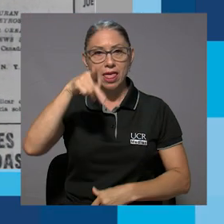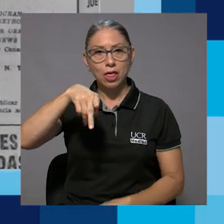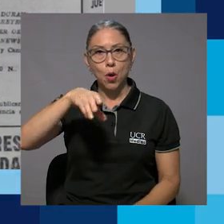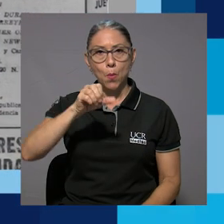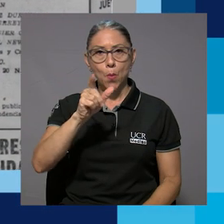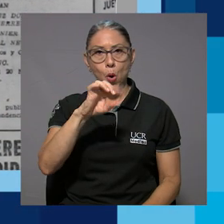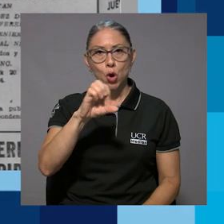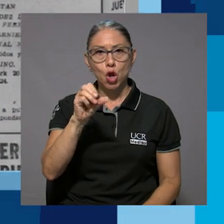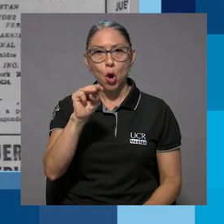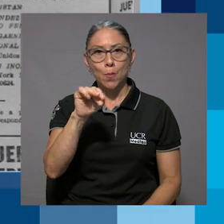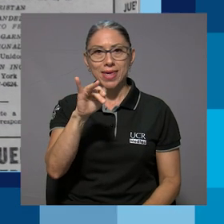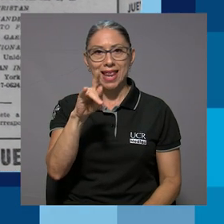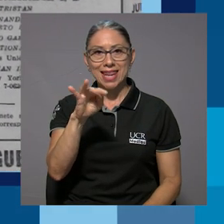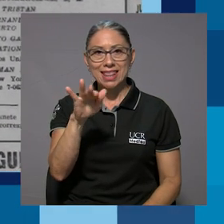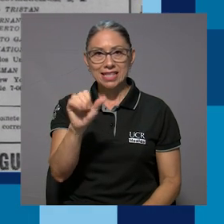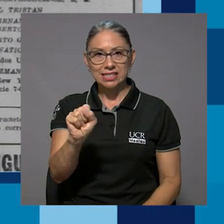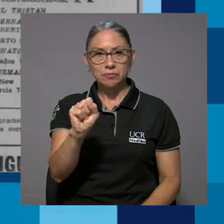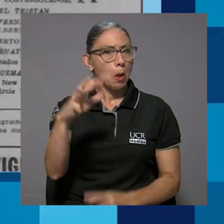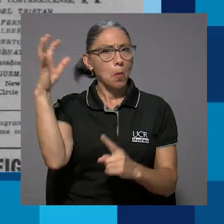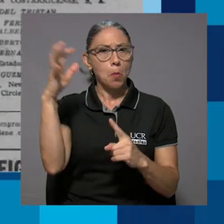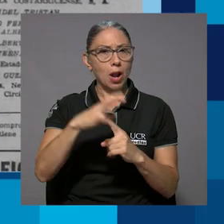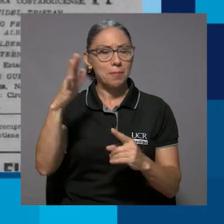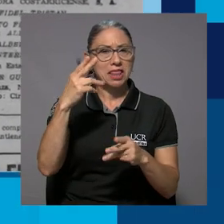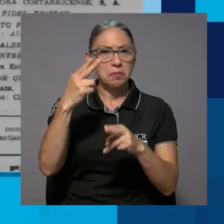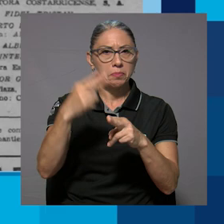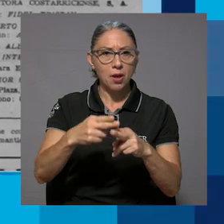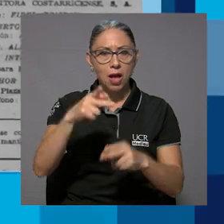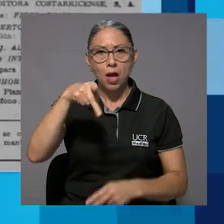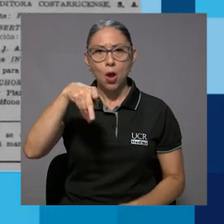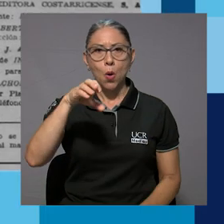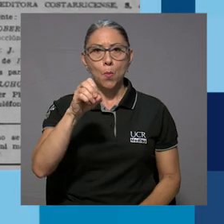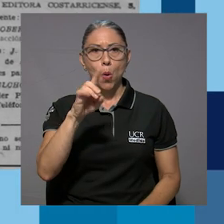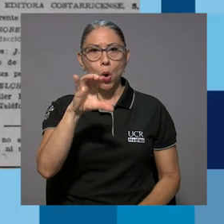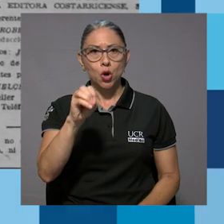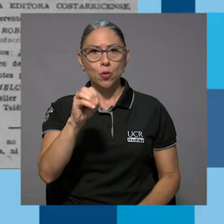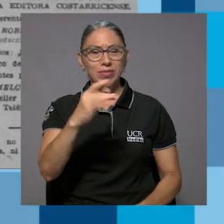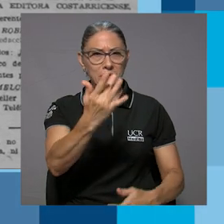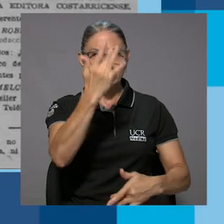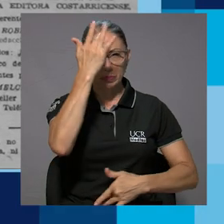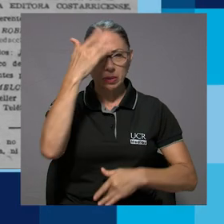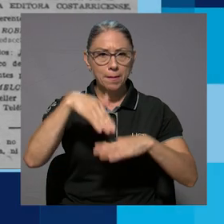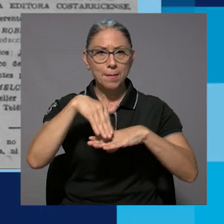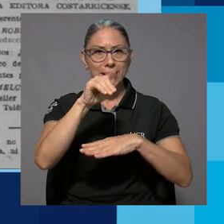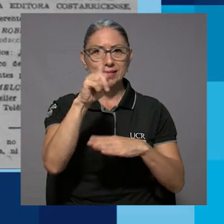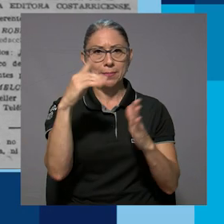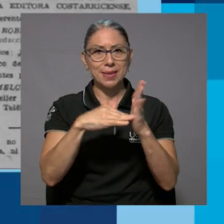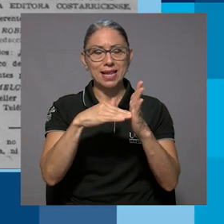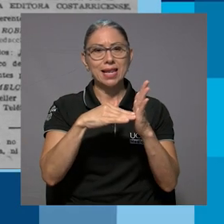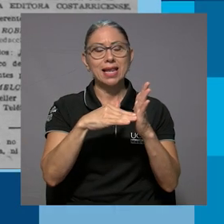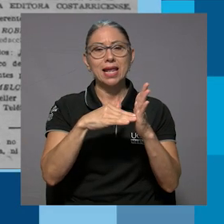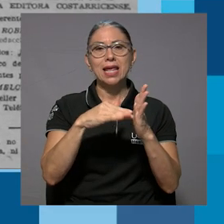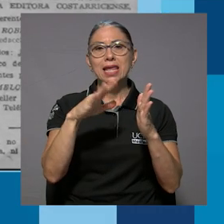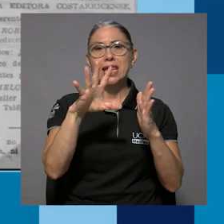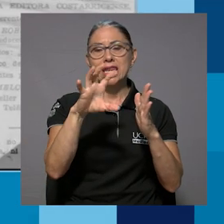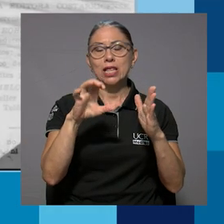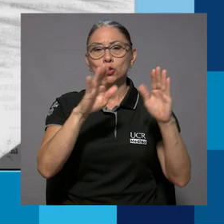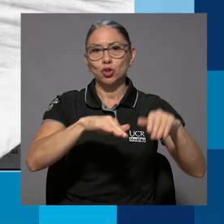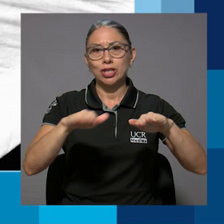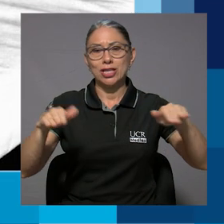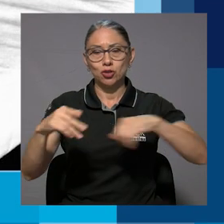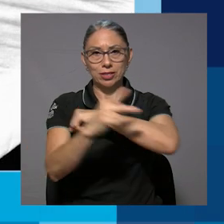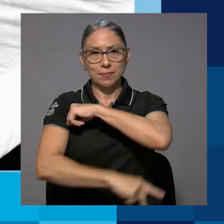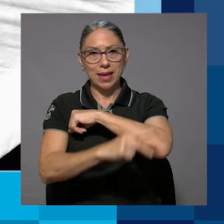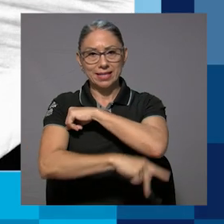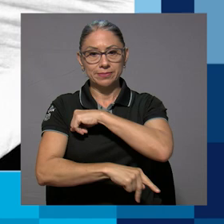de la poliomielitis, conocida popularmente como polio, la cual afectó a más de 1.500 niños en el país.